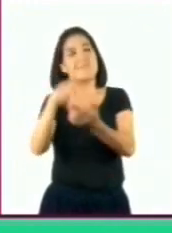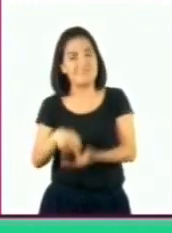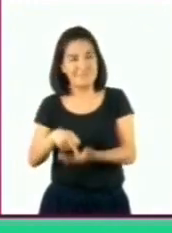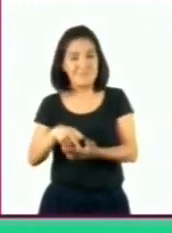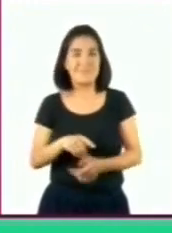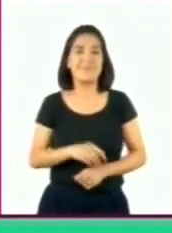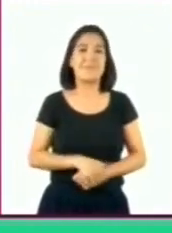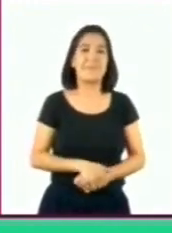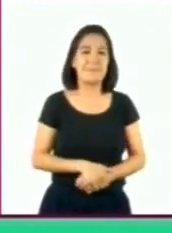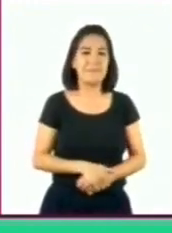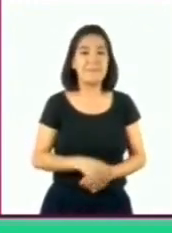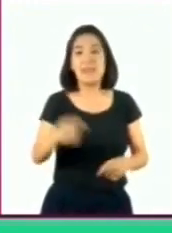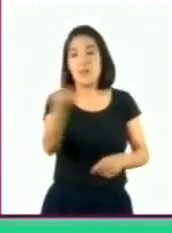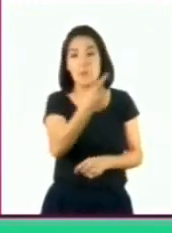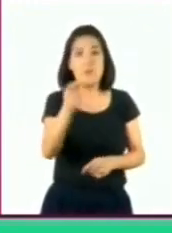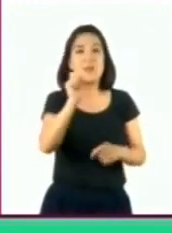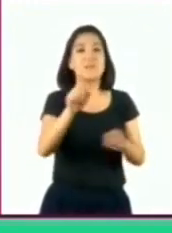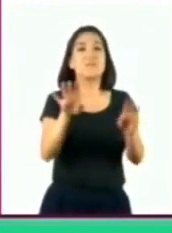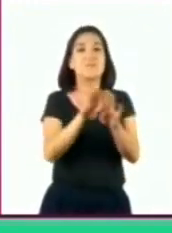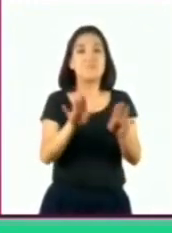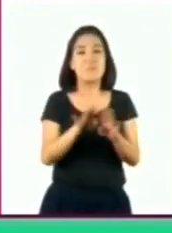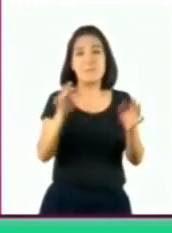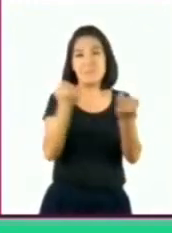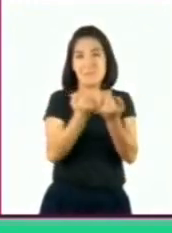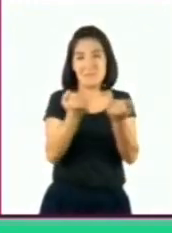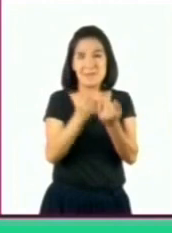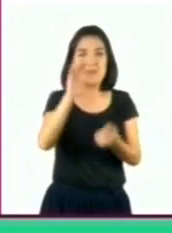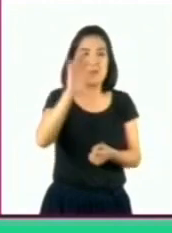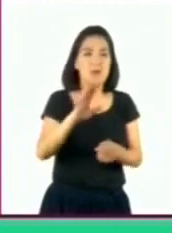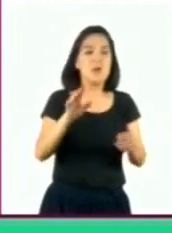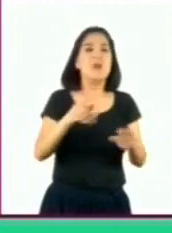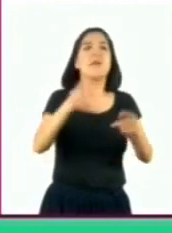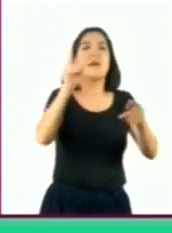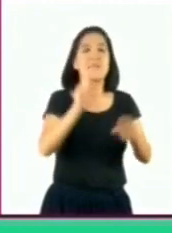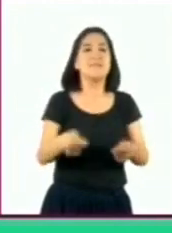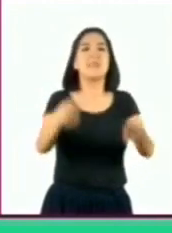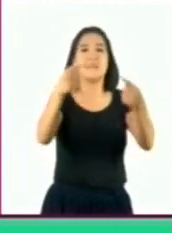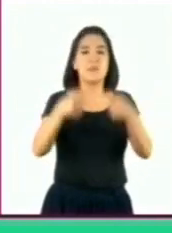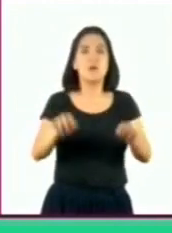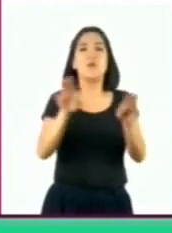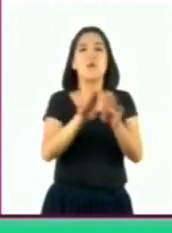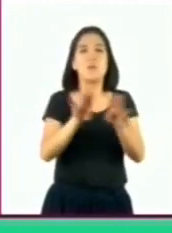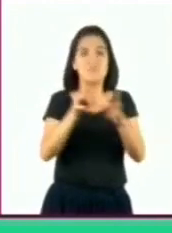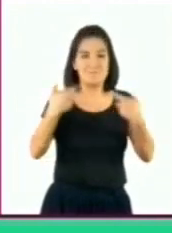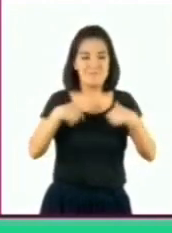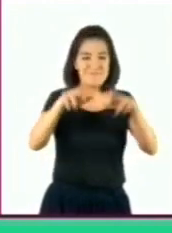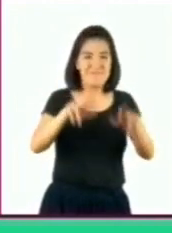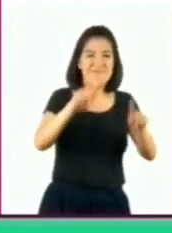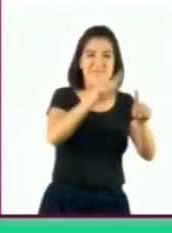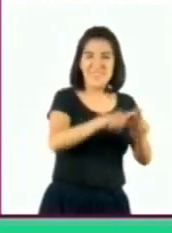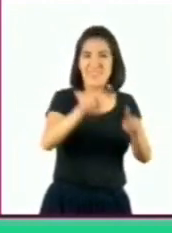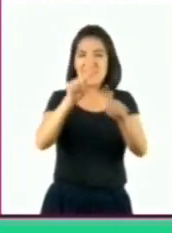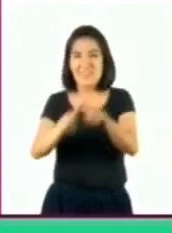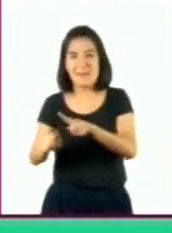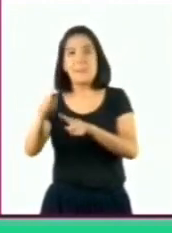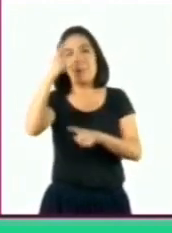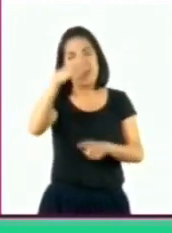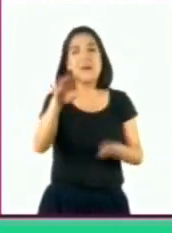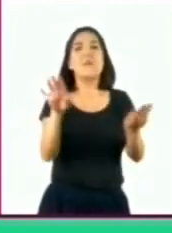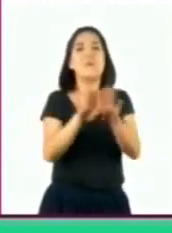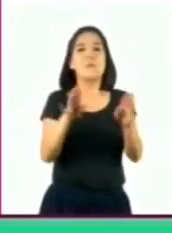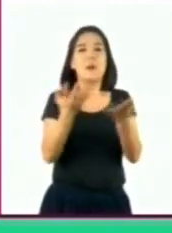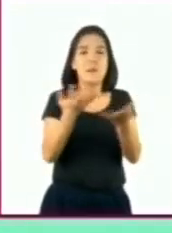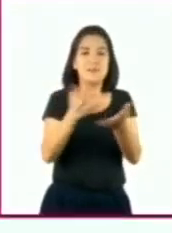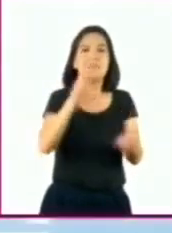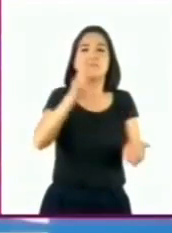Al ser equivalentes, podemos emplear dos representaciones distintas para referirnos al